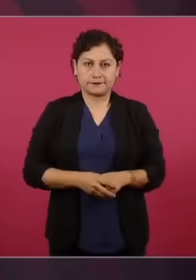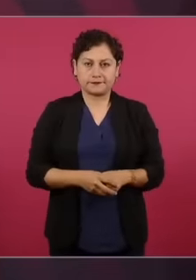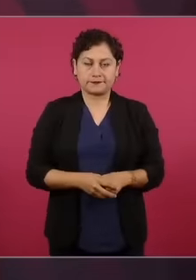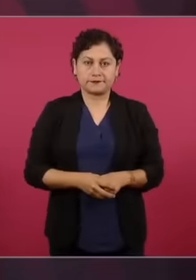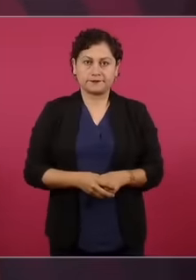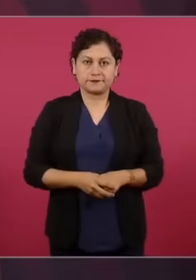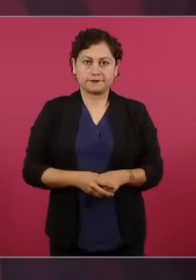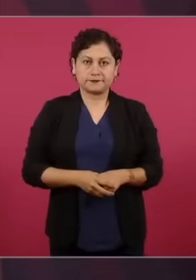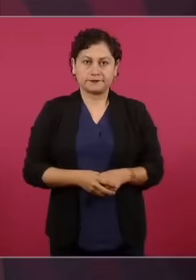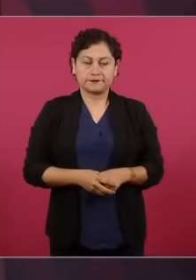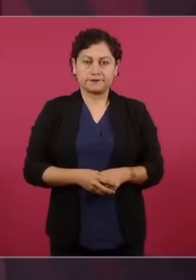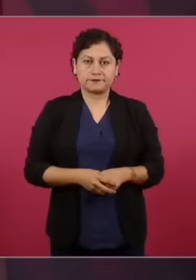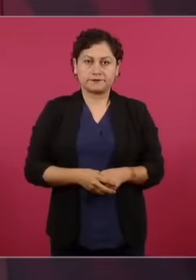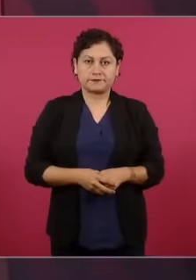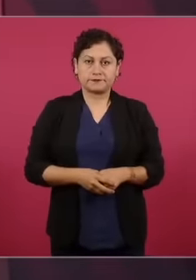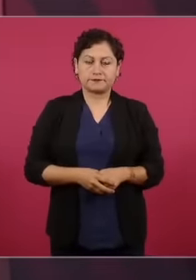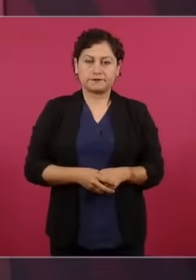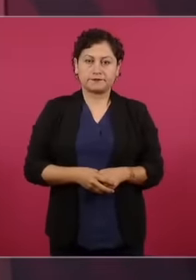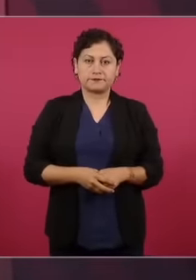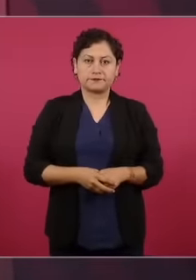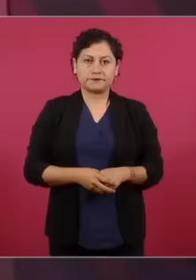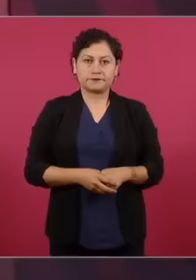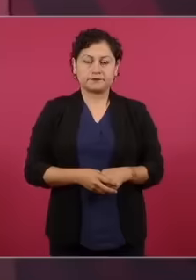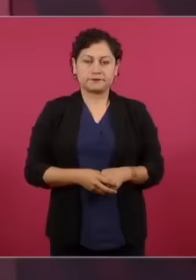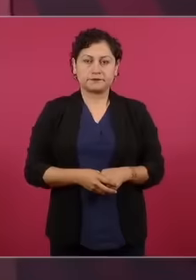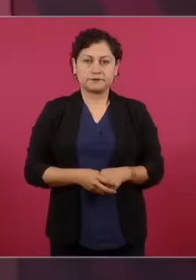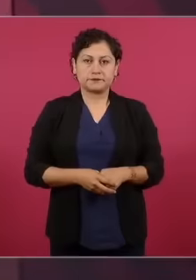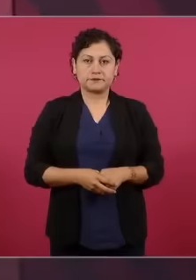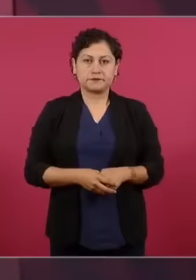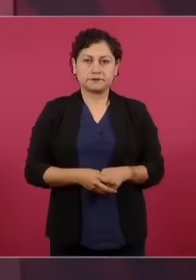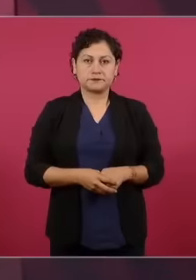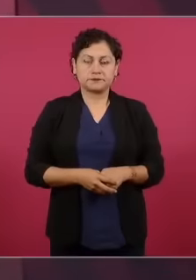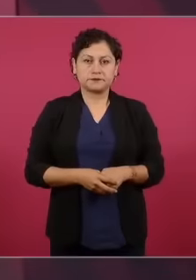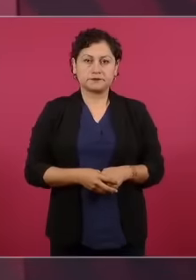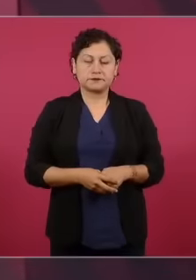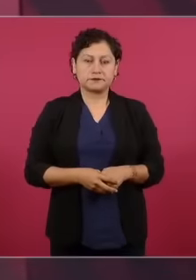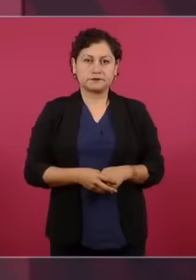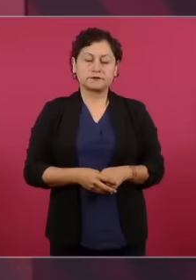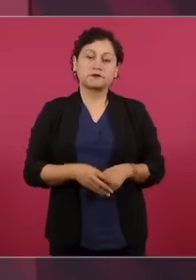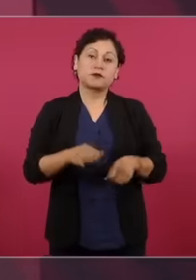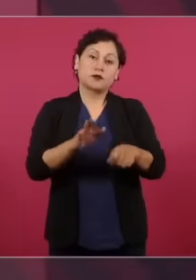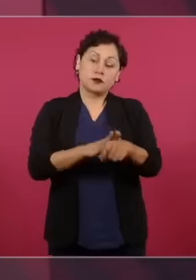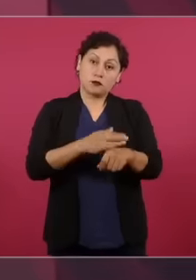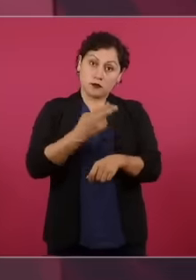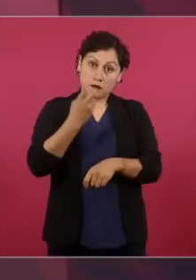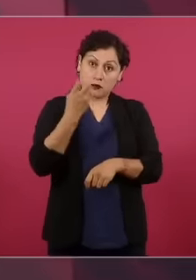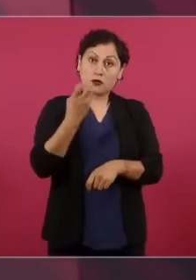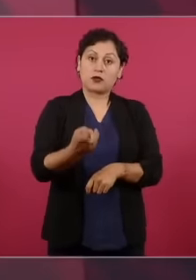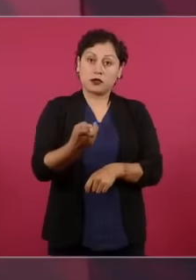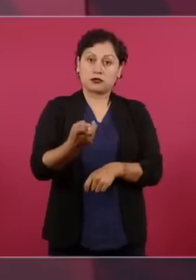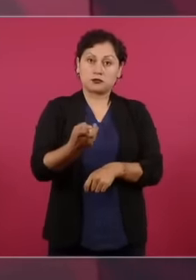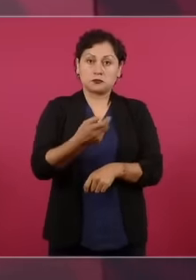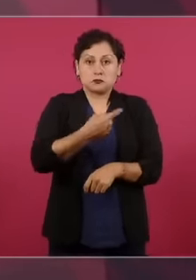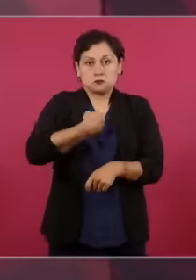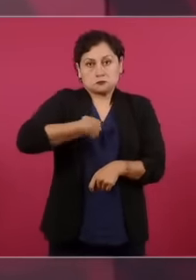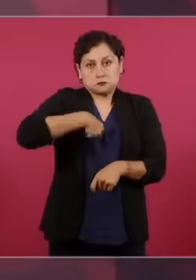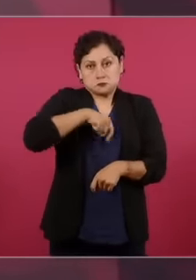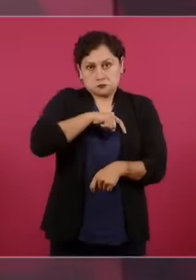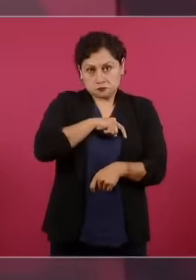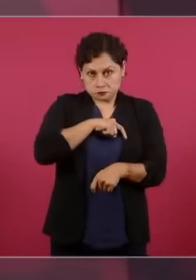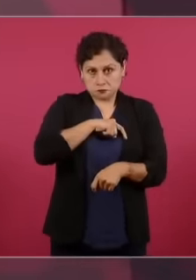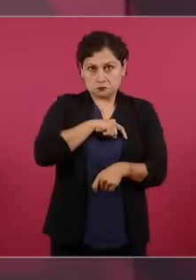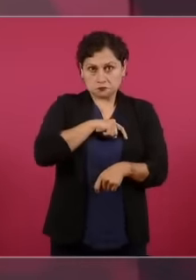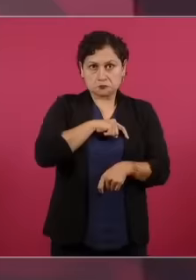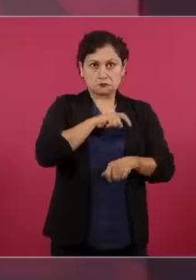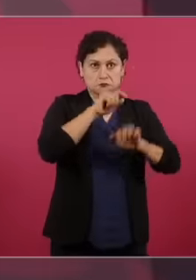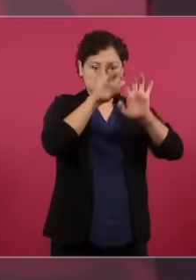Y por eso presentamos una iniciativa de